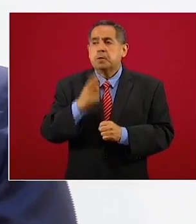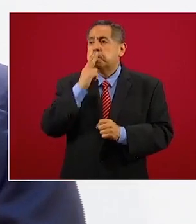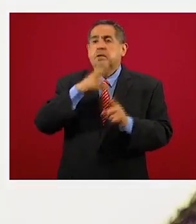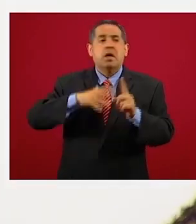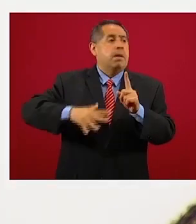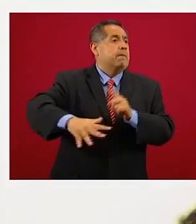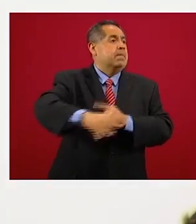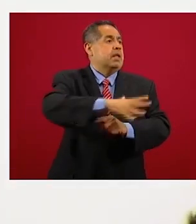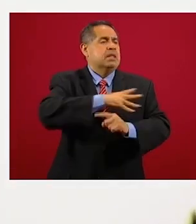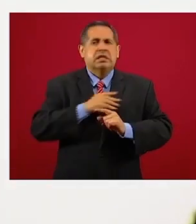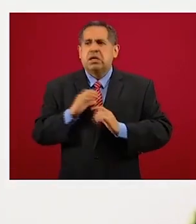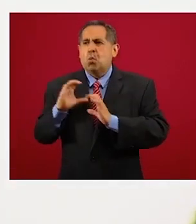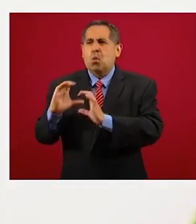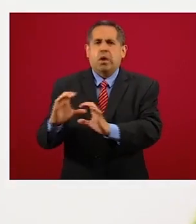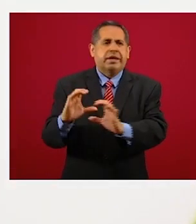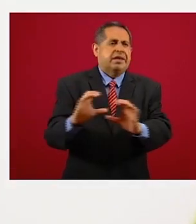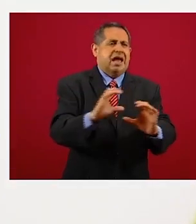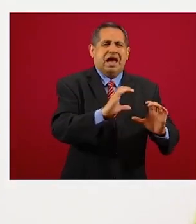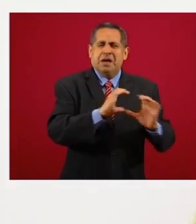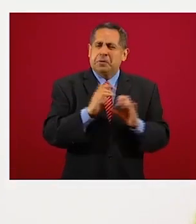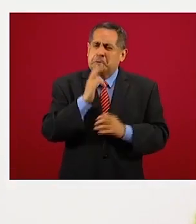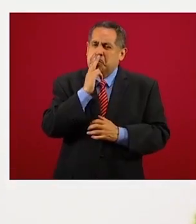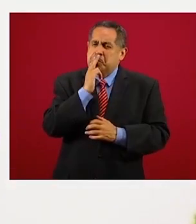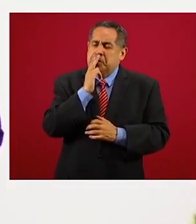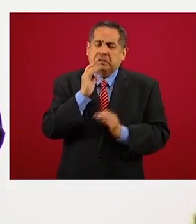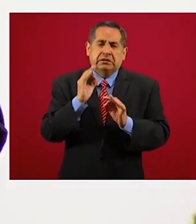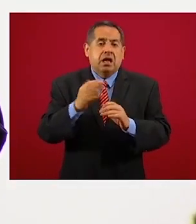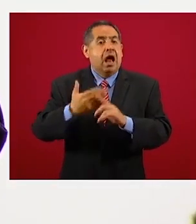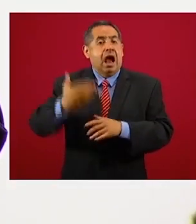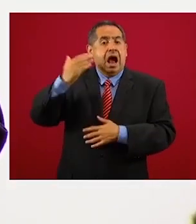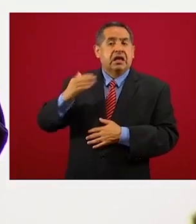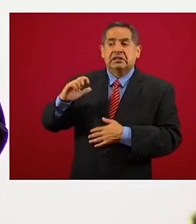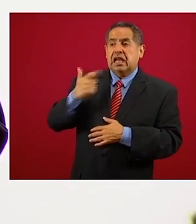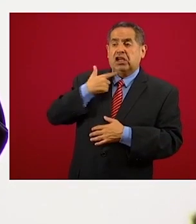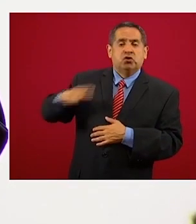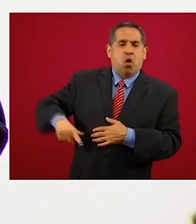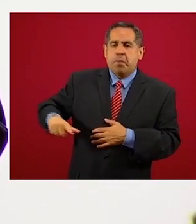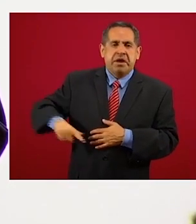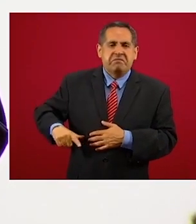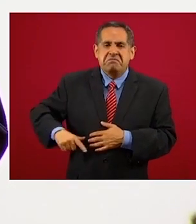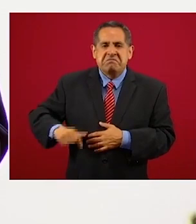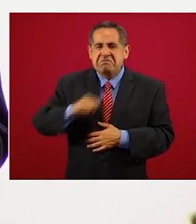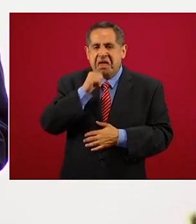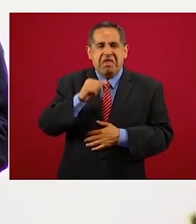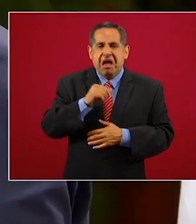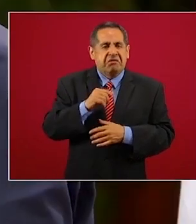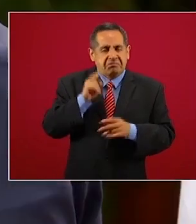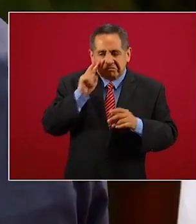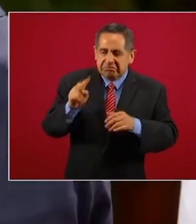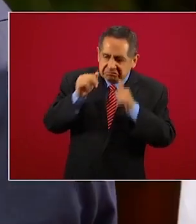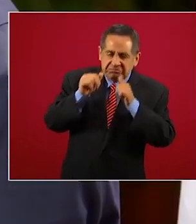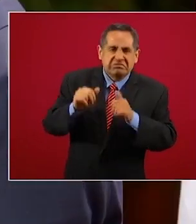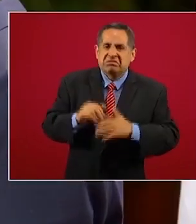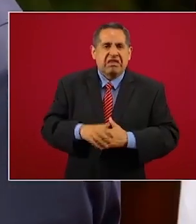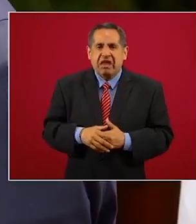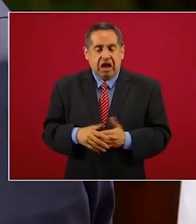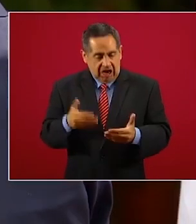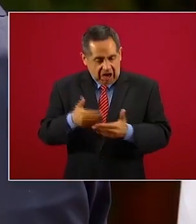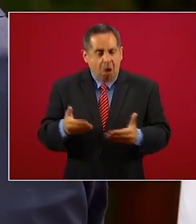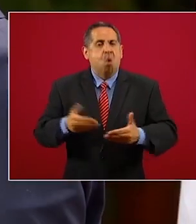como nunca lo hicieron los anteriores gobiernos. Y lo más interesante,